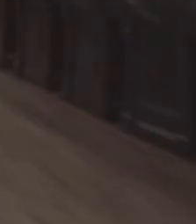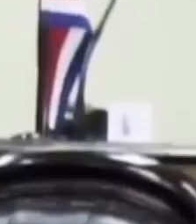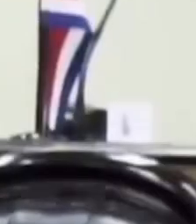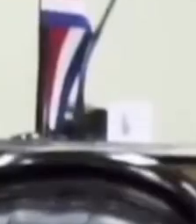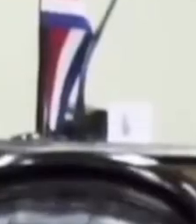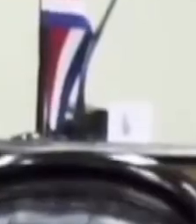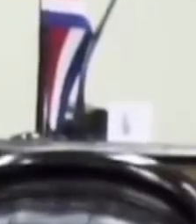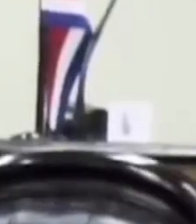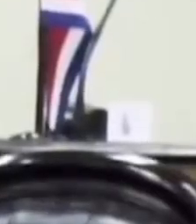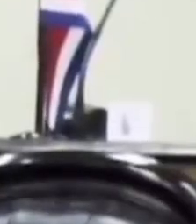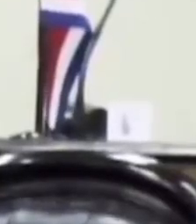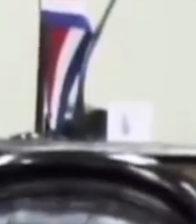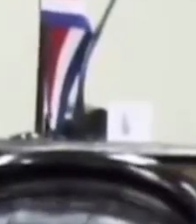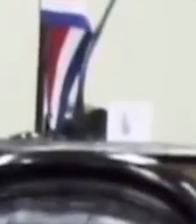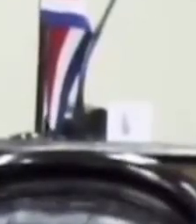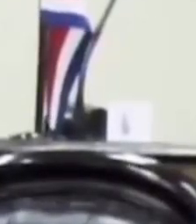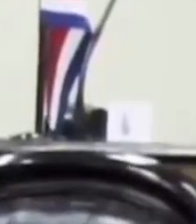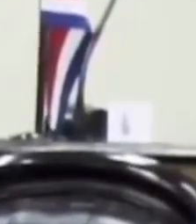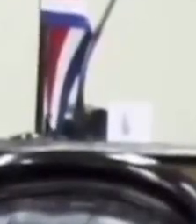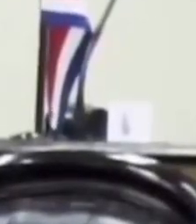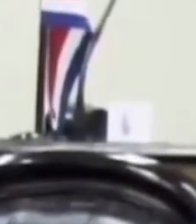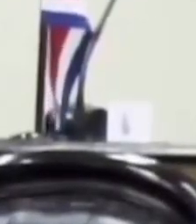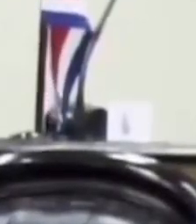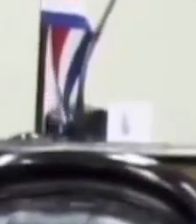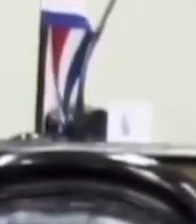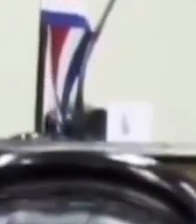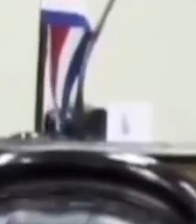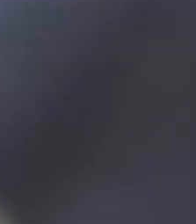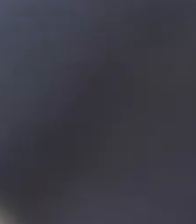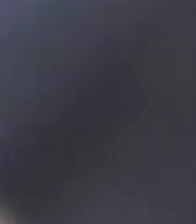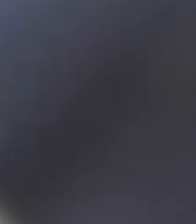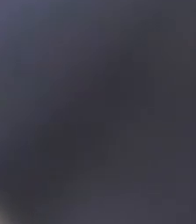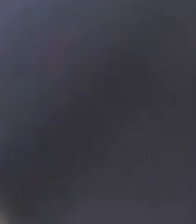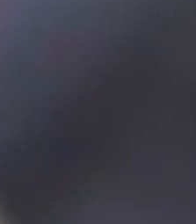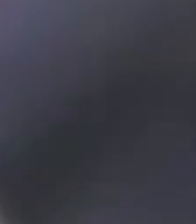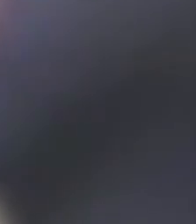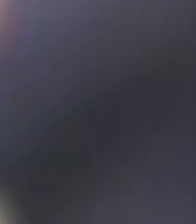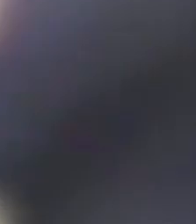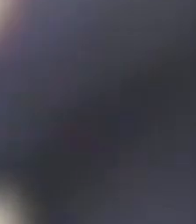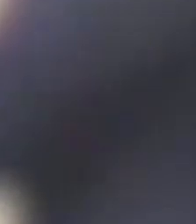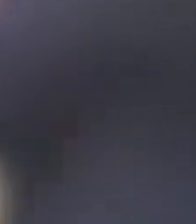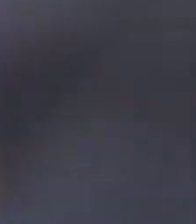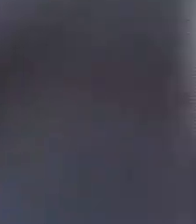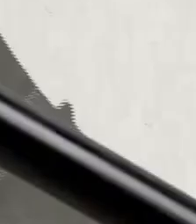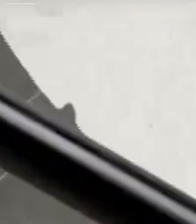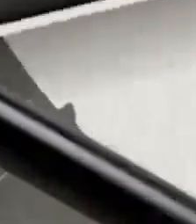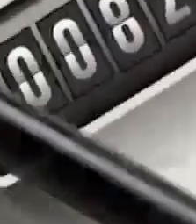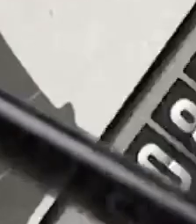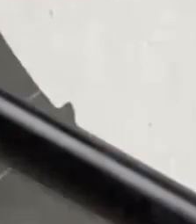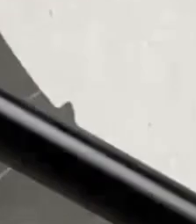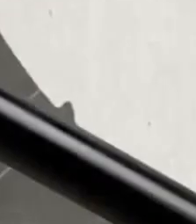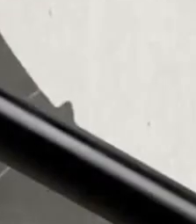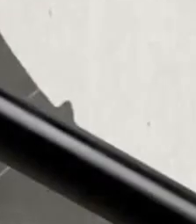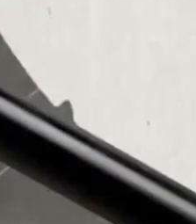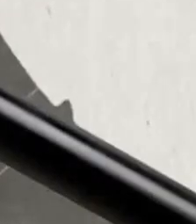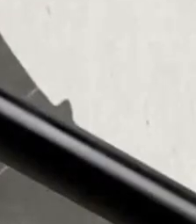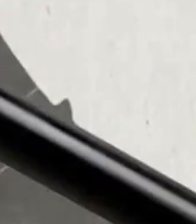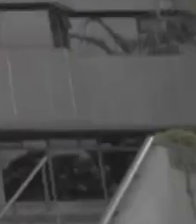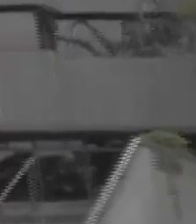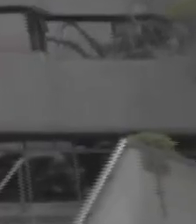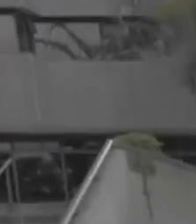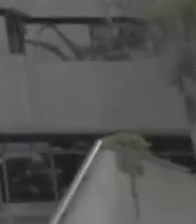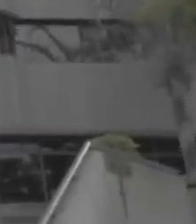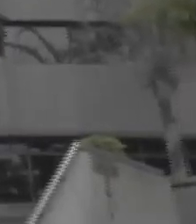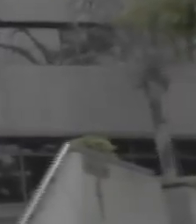No tengo dinero ni nada que dar. ¡Venga, cállene usted! ¡Venga, cállene usted! A la primera institución